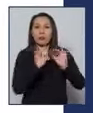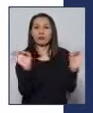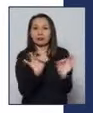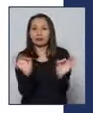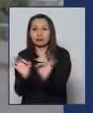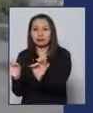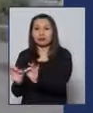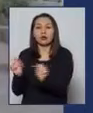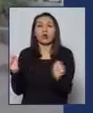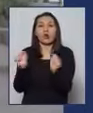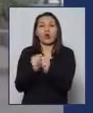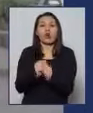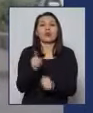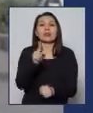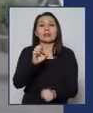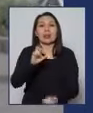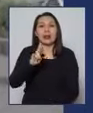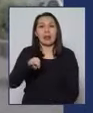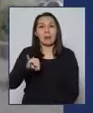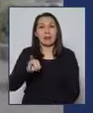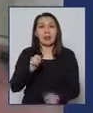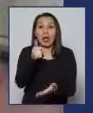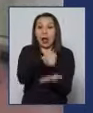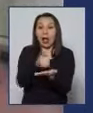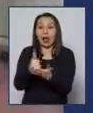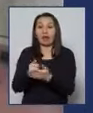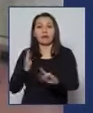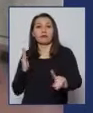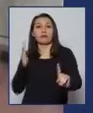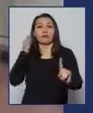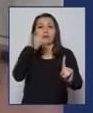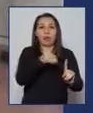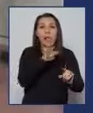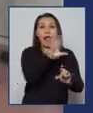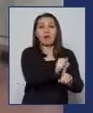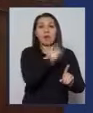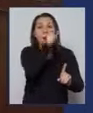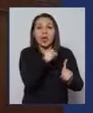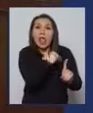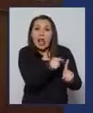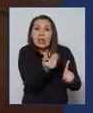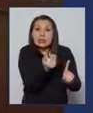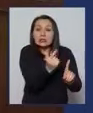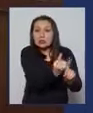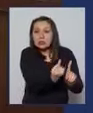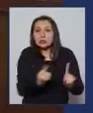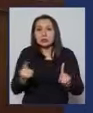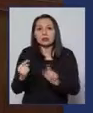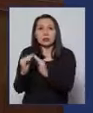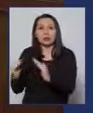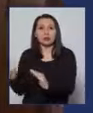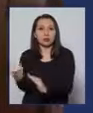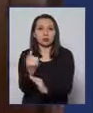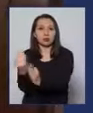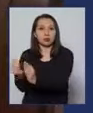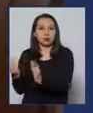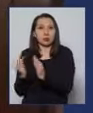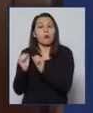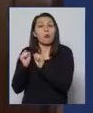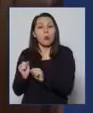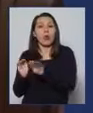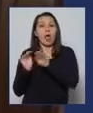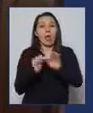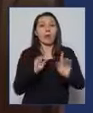juntos a los seremis y alcaldes, iremos a buscar a aquellas personas que requieren un aislamiento y poder apoyarlas